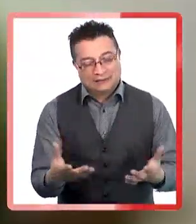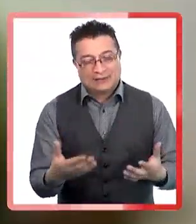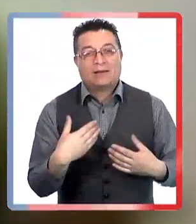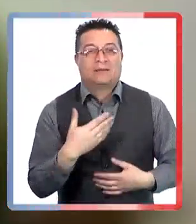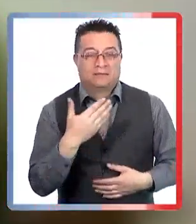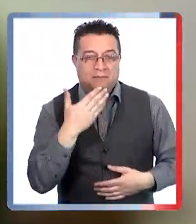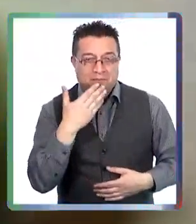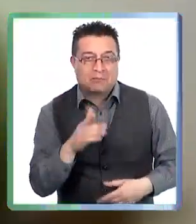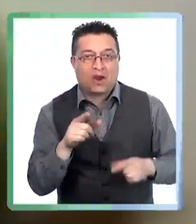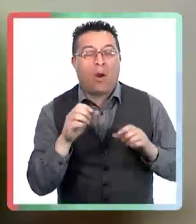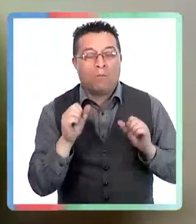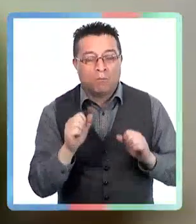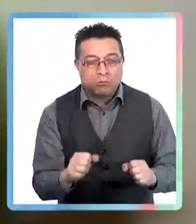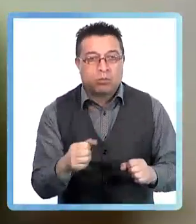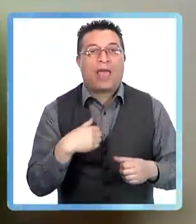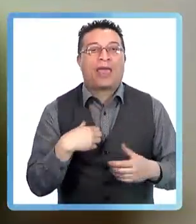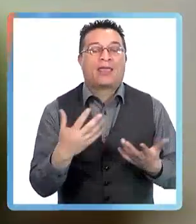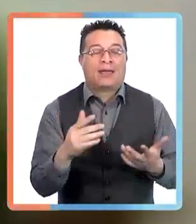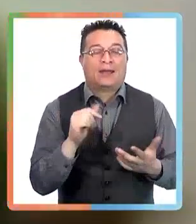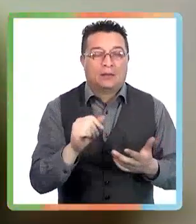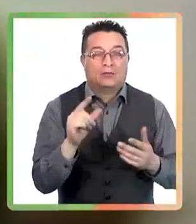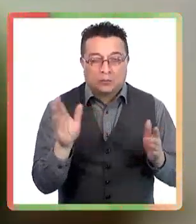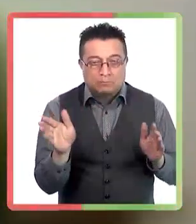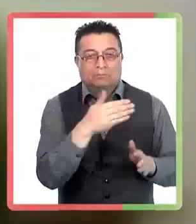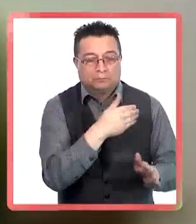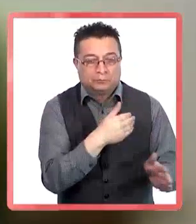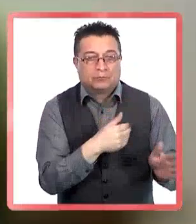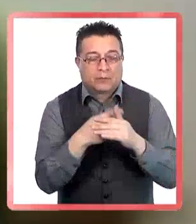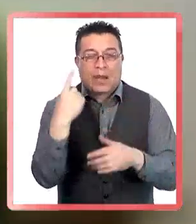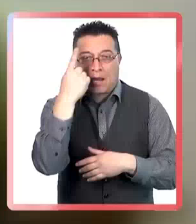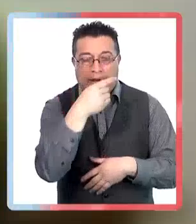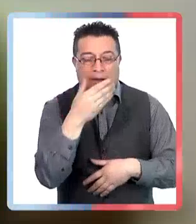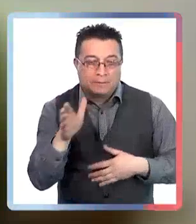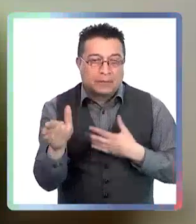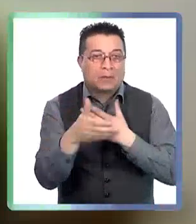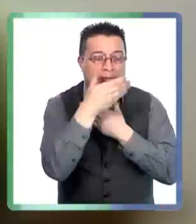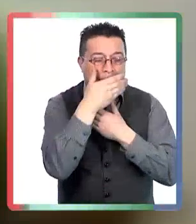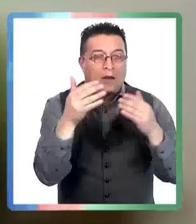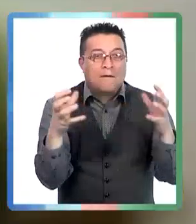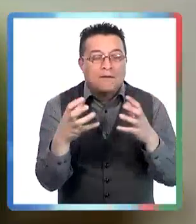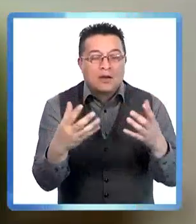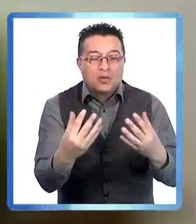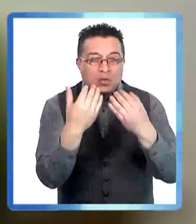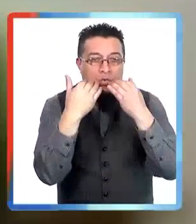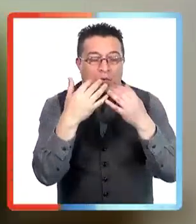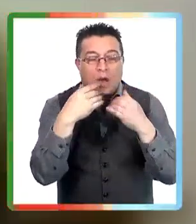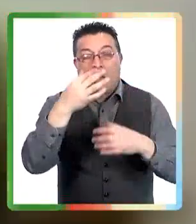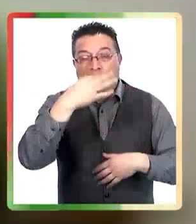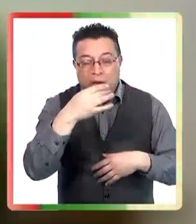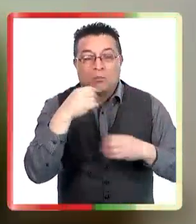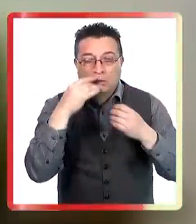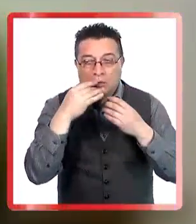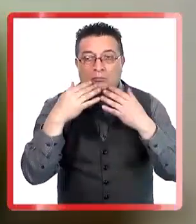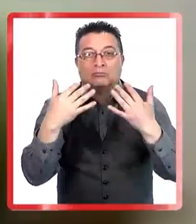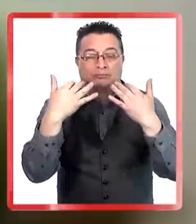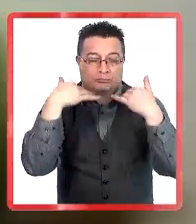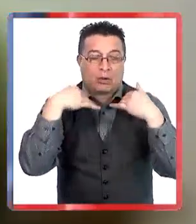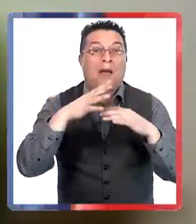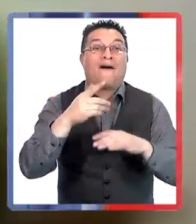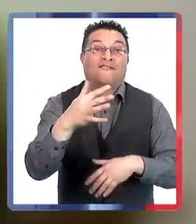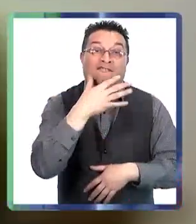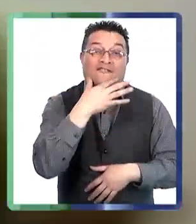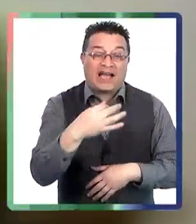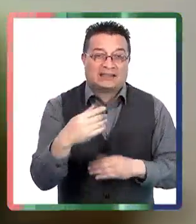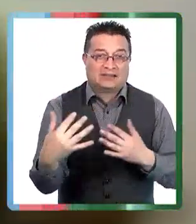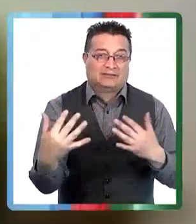Sí, quizás podría ayudar, se ha descrito, taparse un poco la cara para el frío directo si es que uno está resfriado y ese virus podría entrar con